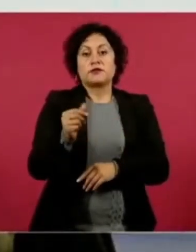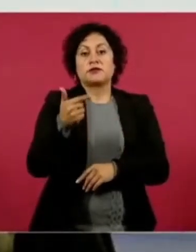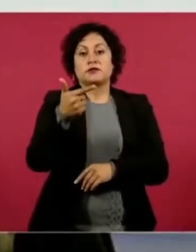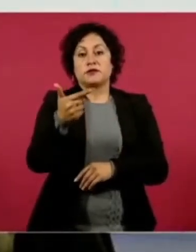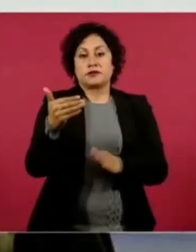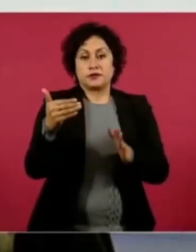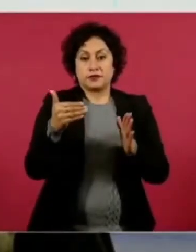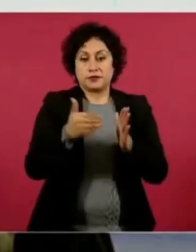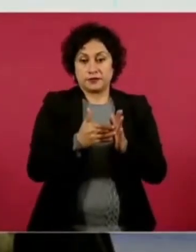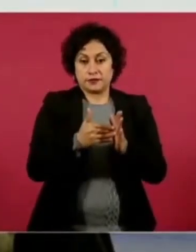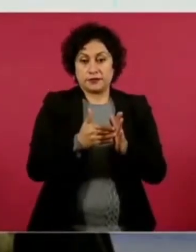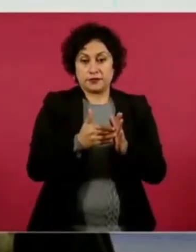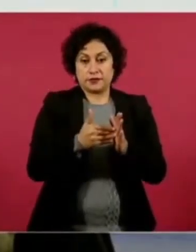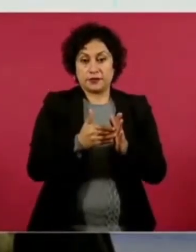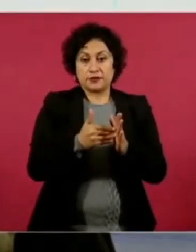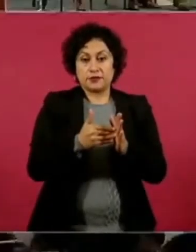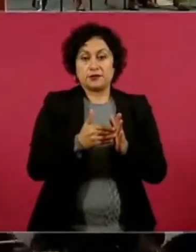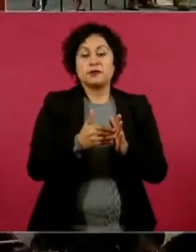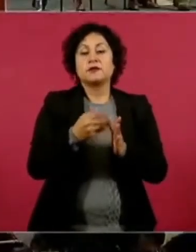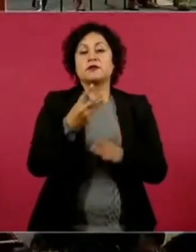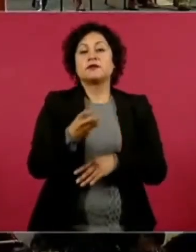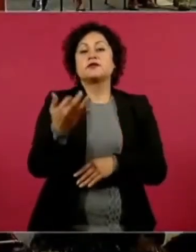357 litros.